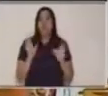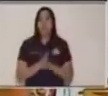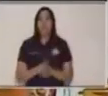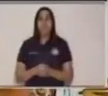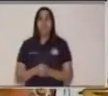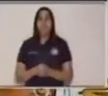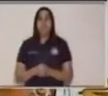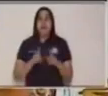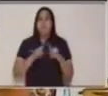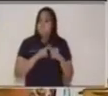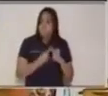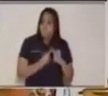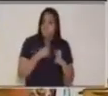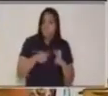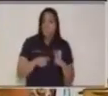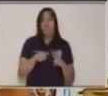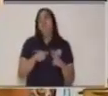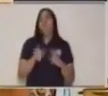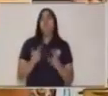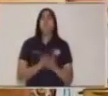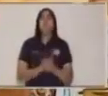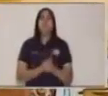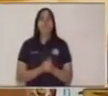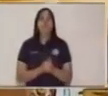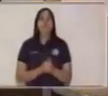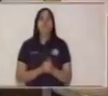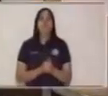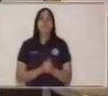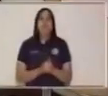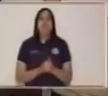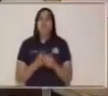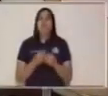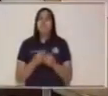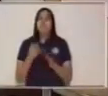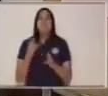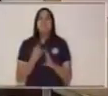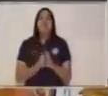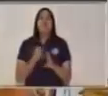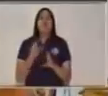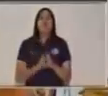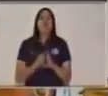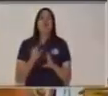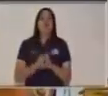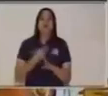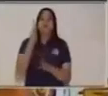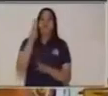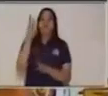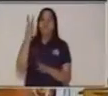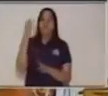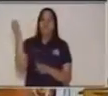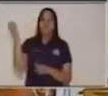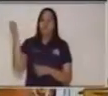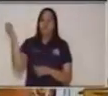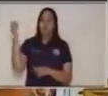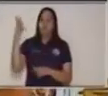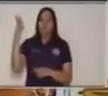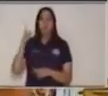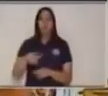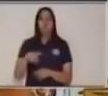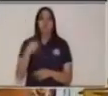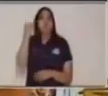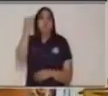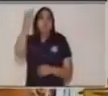Para empezar, cierra los ojos. Vamos a usar otra vez nuestro dado y vamos a usar nuestra